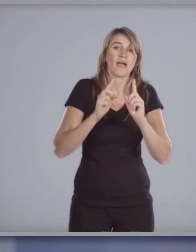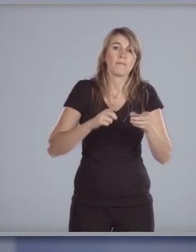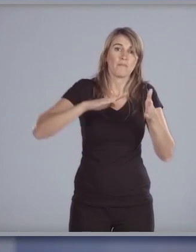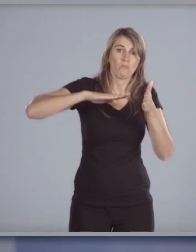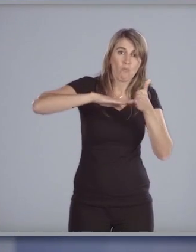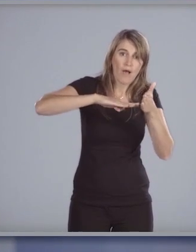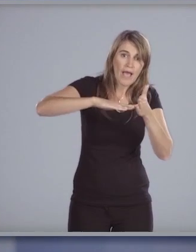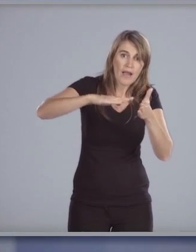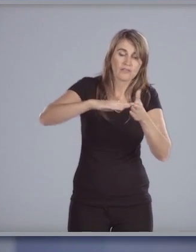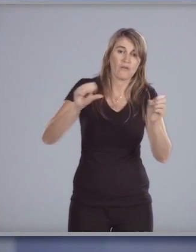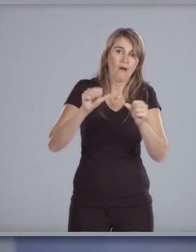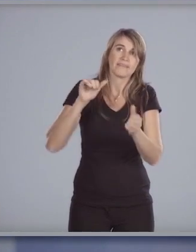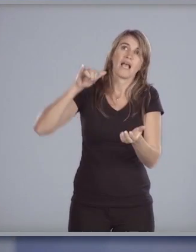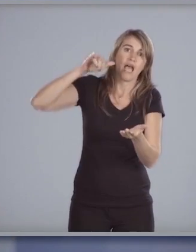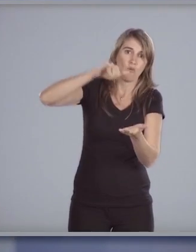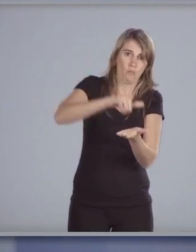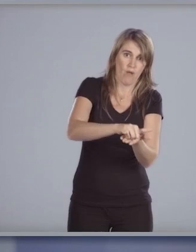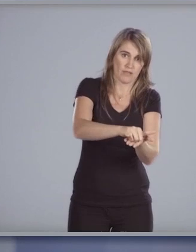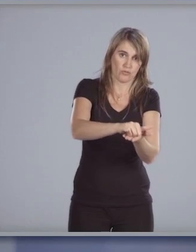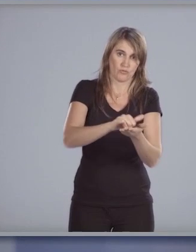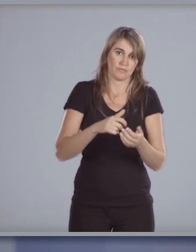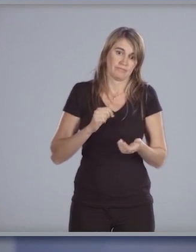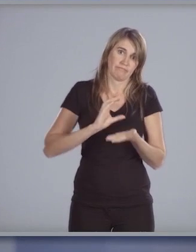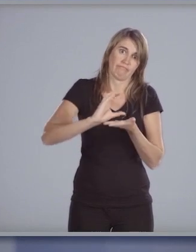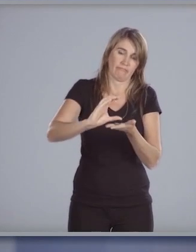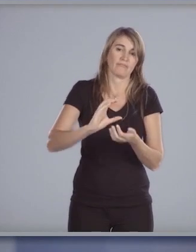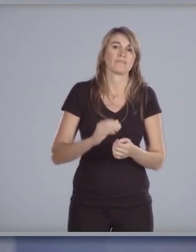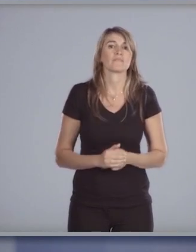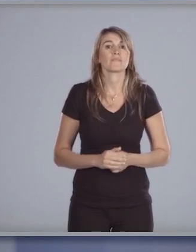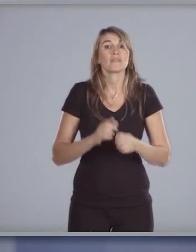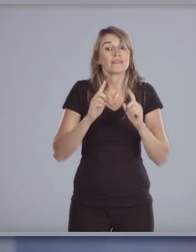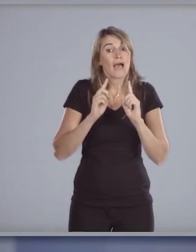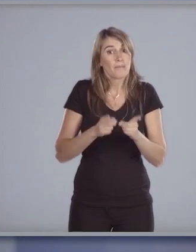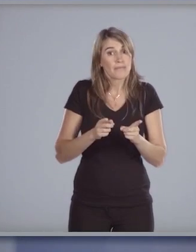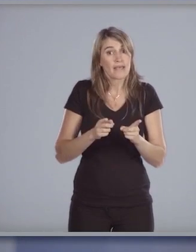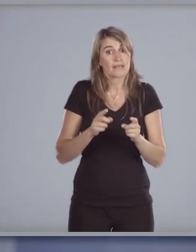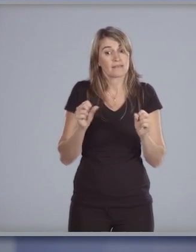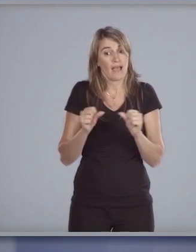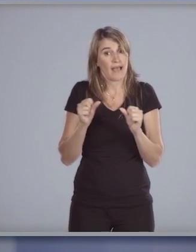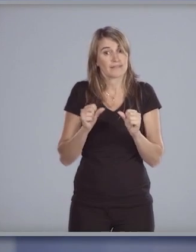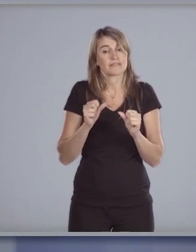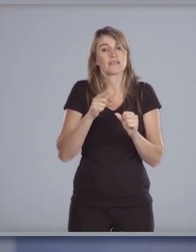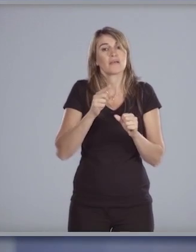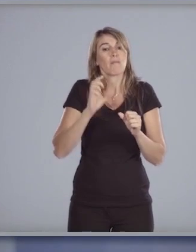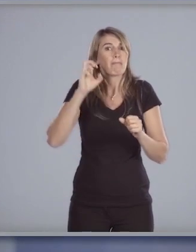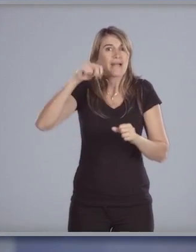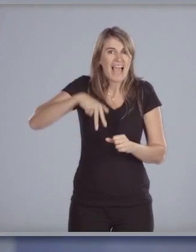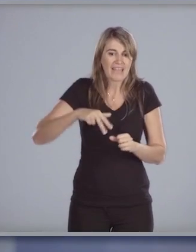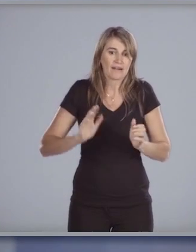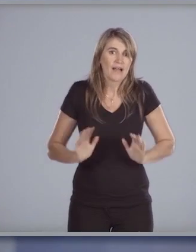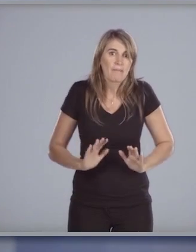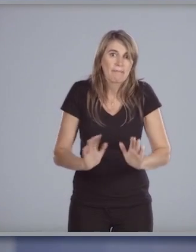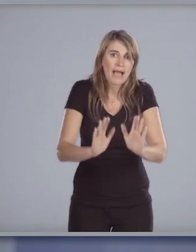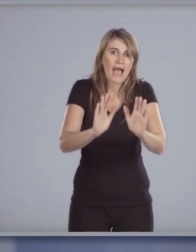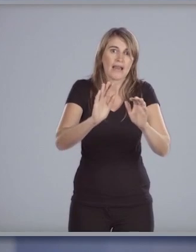como de puertos y aeropuertos inmediatamente pondremos en práctica un plan para